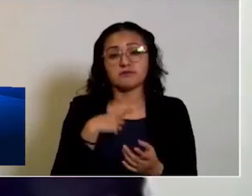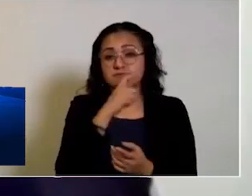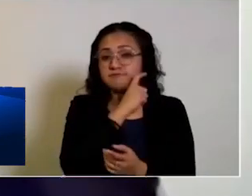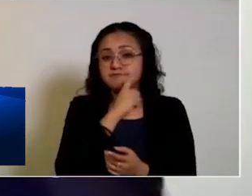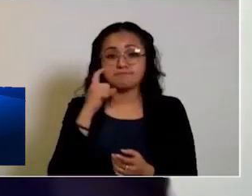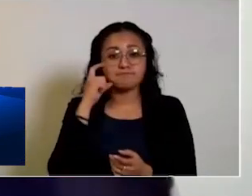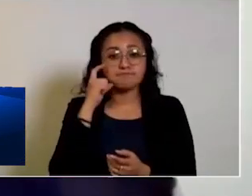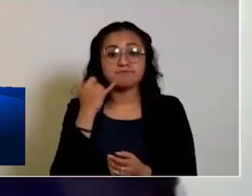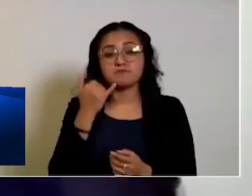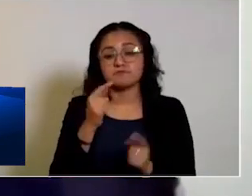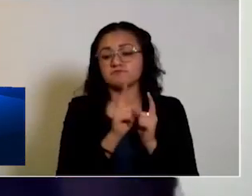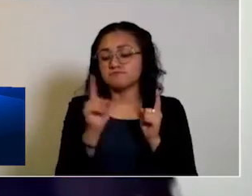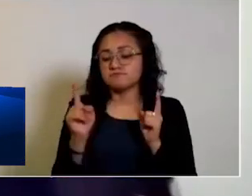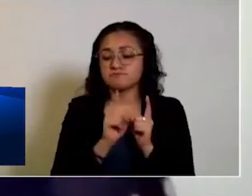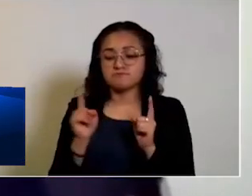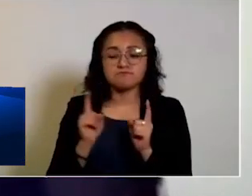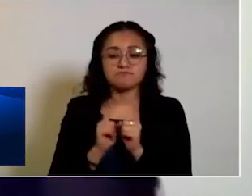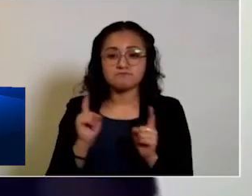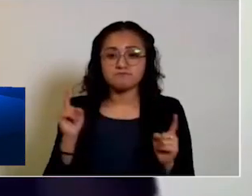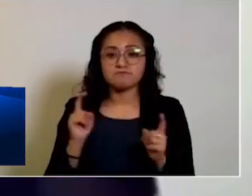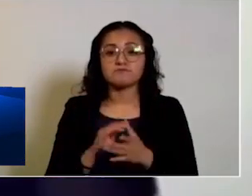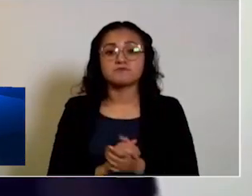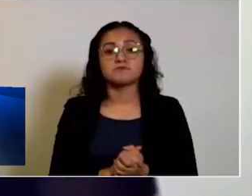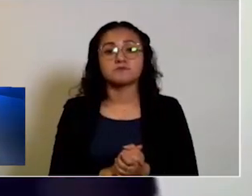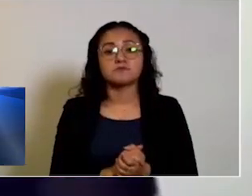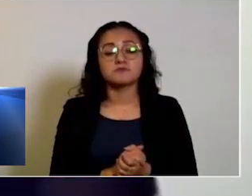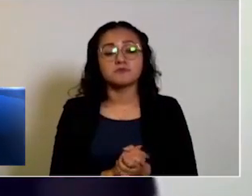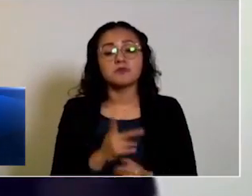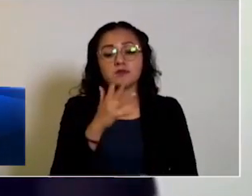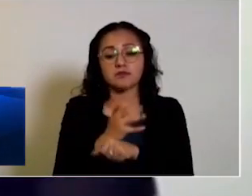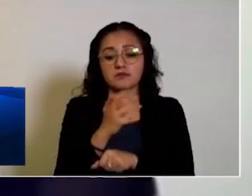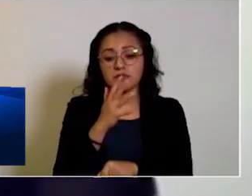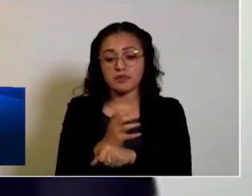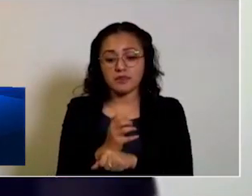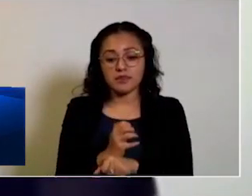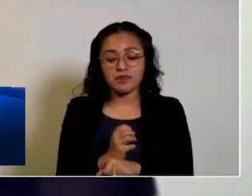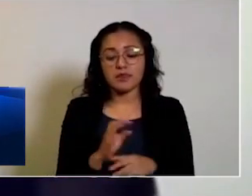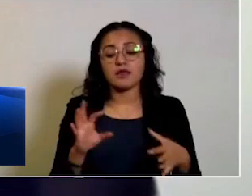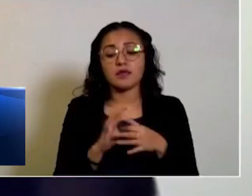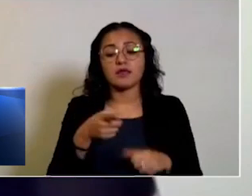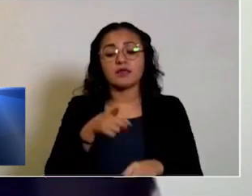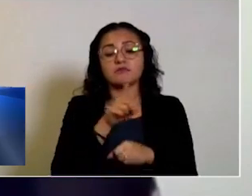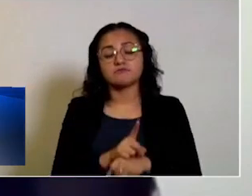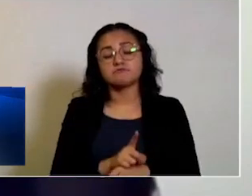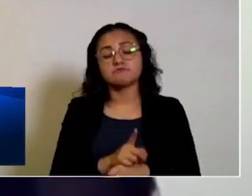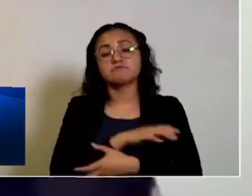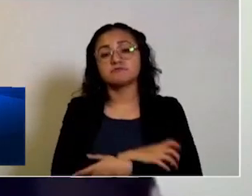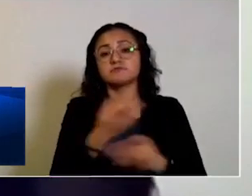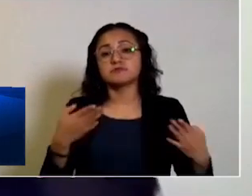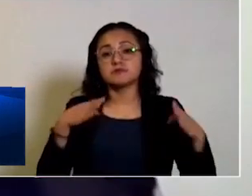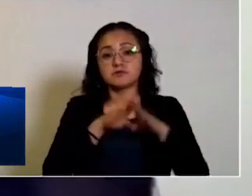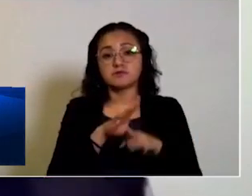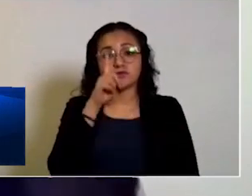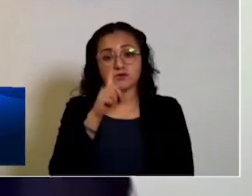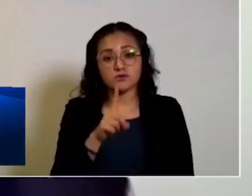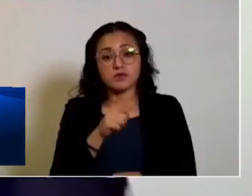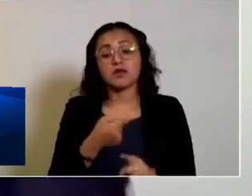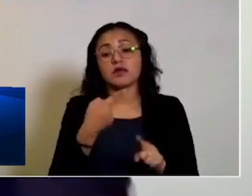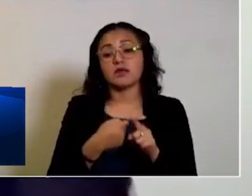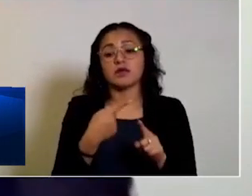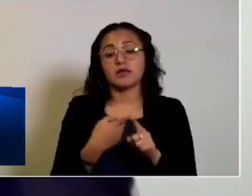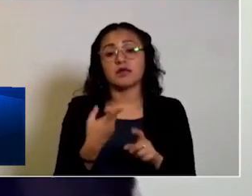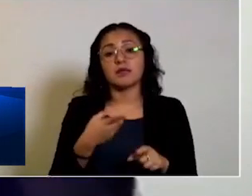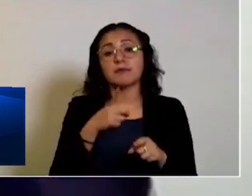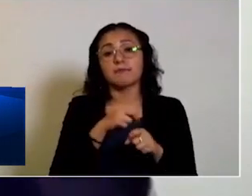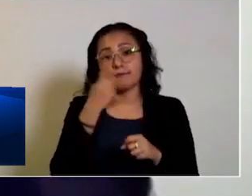cubrebocas y la sana distancia. Quinto, se adopta el día solidario de cierre. Los días solidarios de